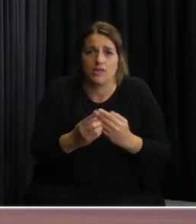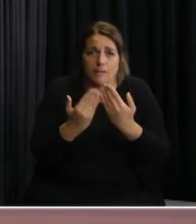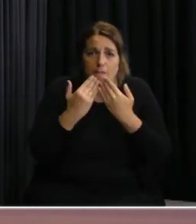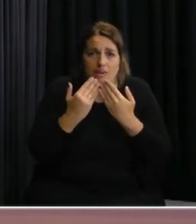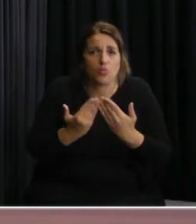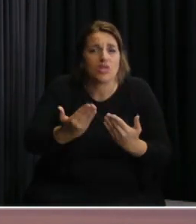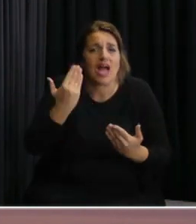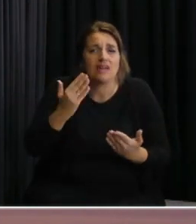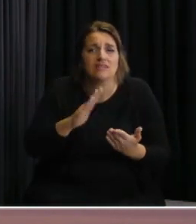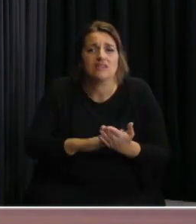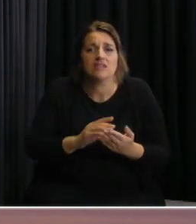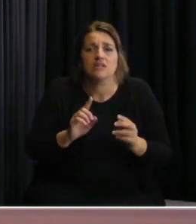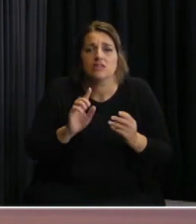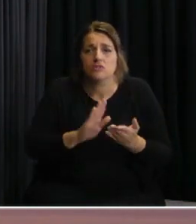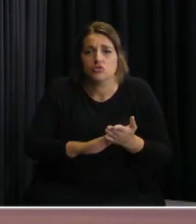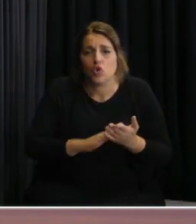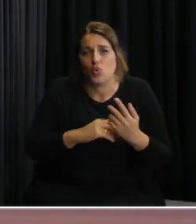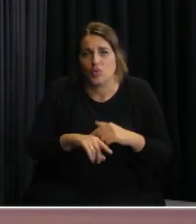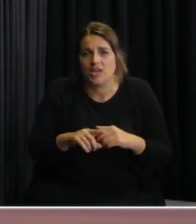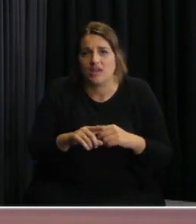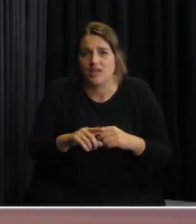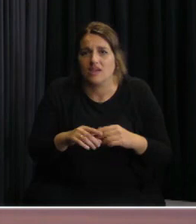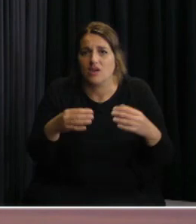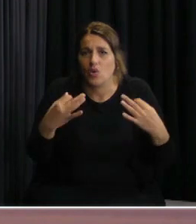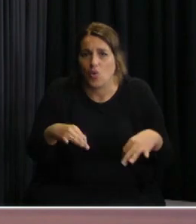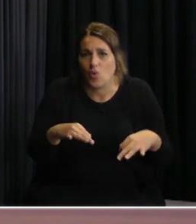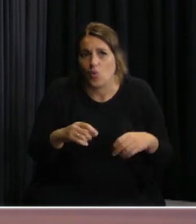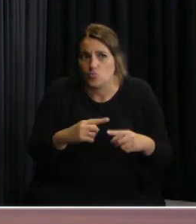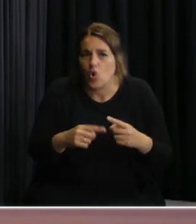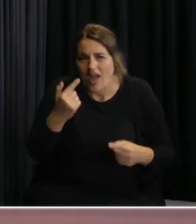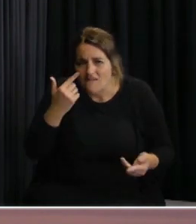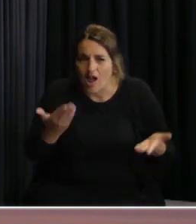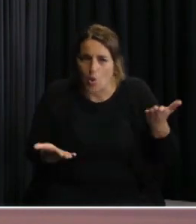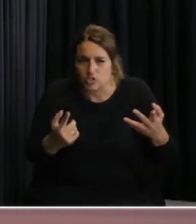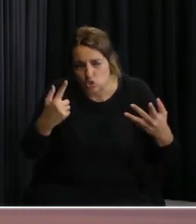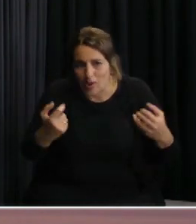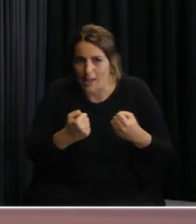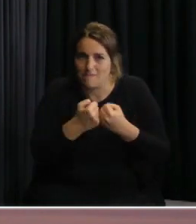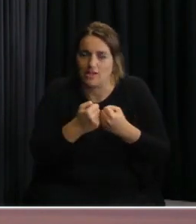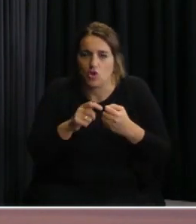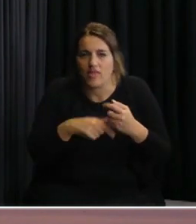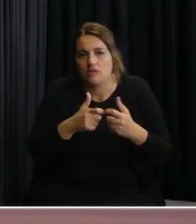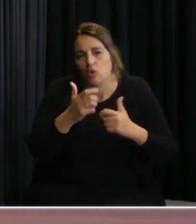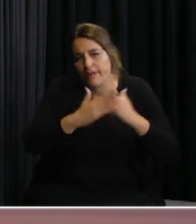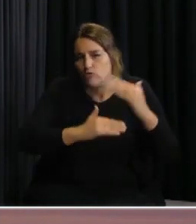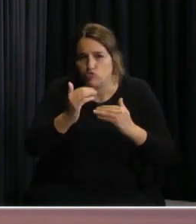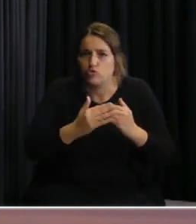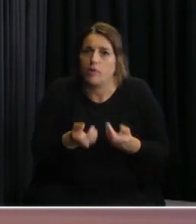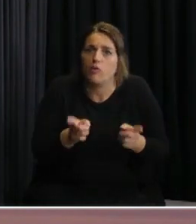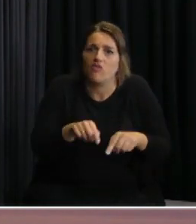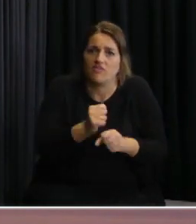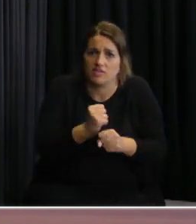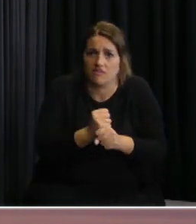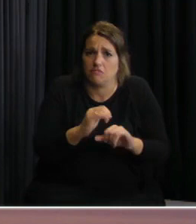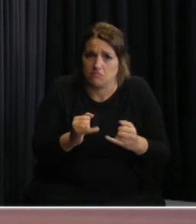anterior se preguntó sobre la perilla y sobre la evaluación del impacto de la vuelta al trabajo de la construcción de hecho se